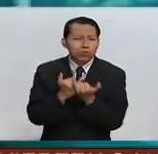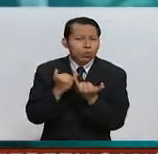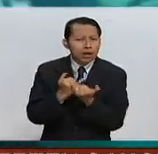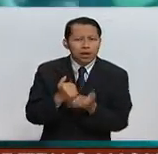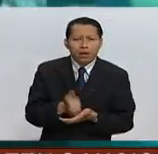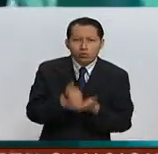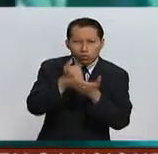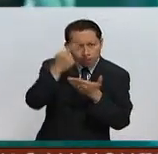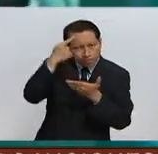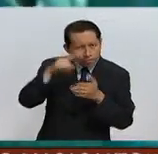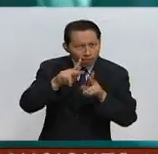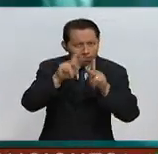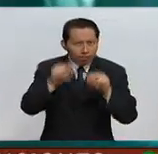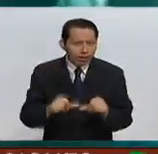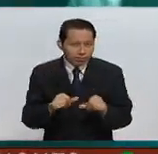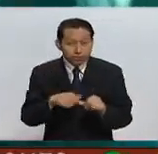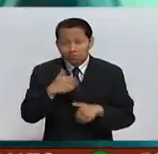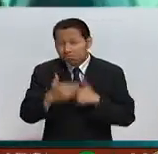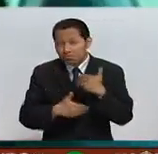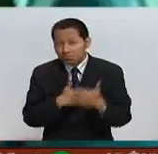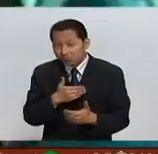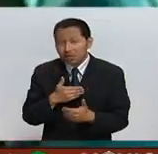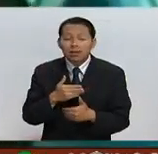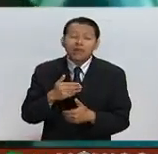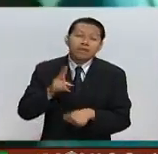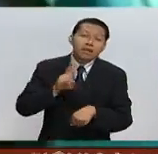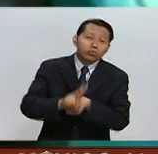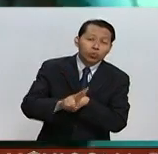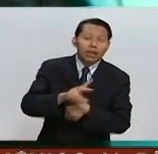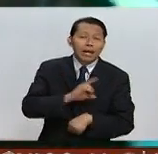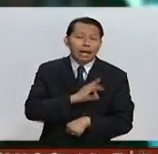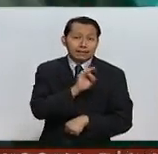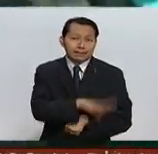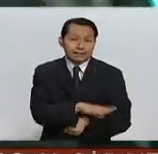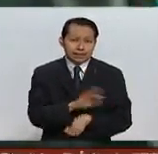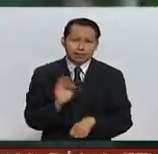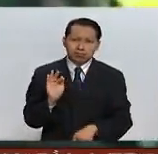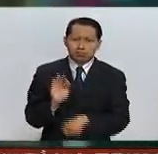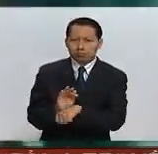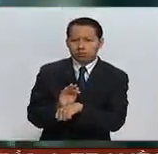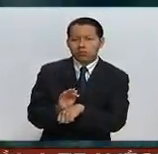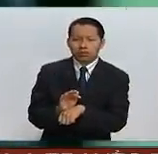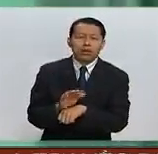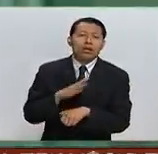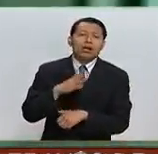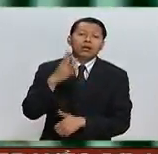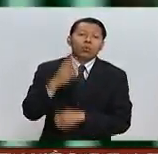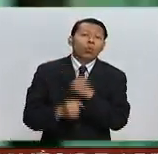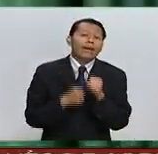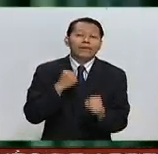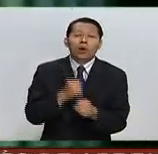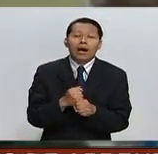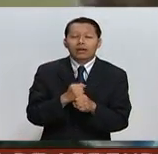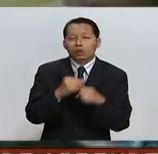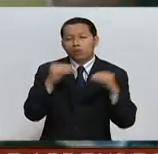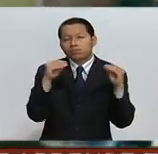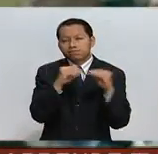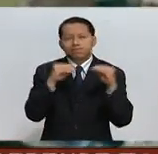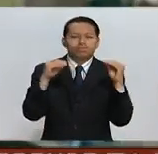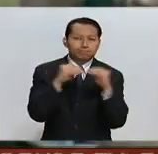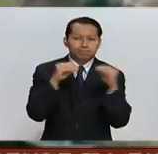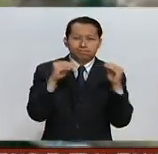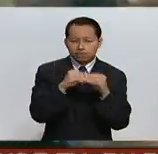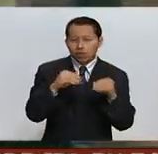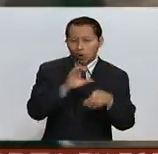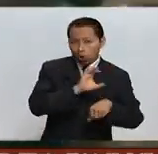pacificador para posteriormente unírseles Venezuela y Chile. Tras cuatro años de negociaciones entre el gobierno colombiano y la guerrilla de las